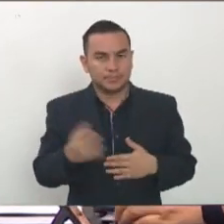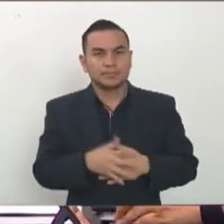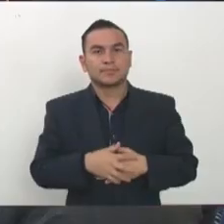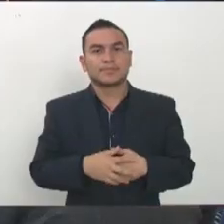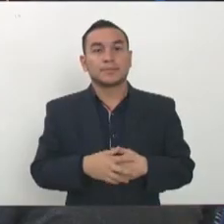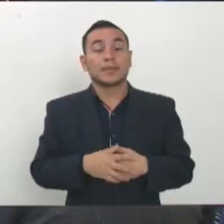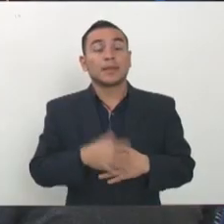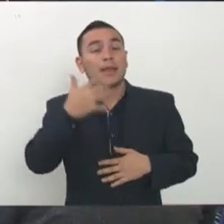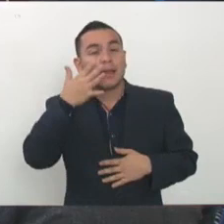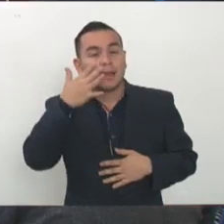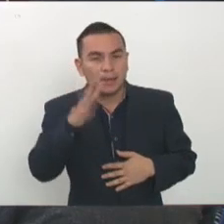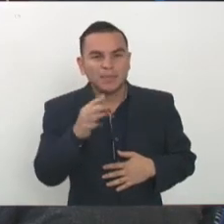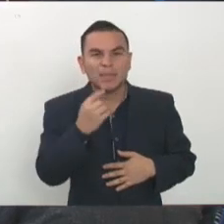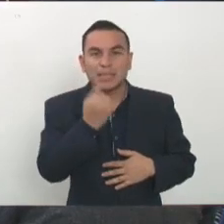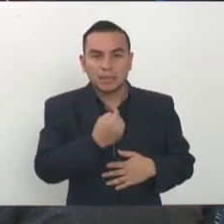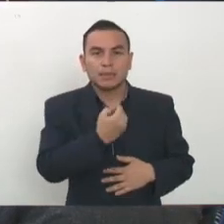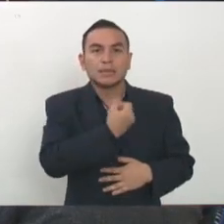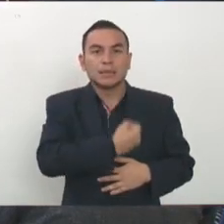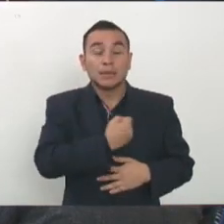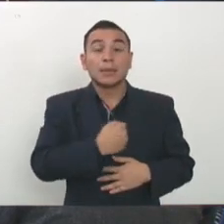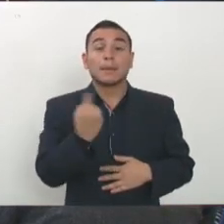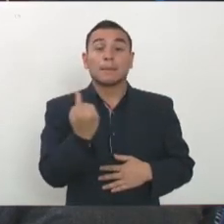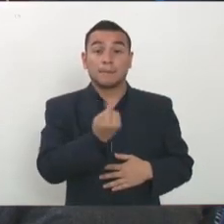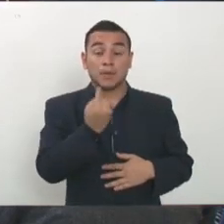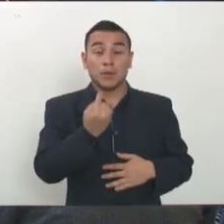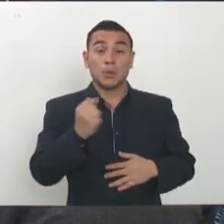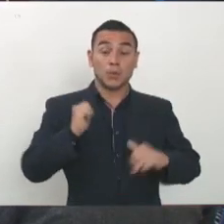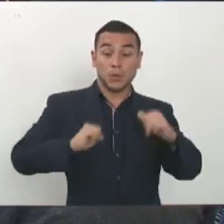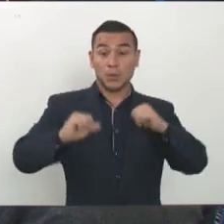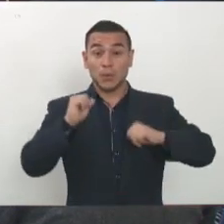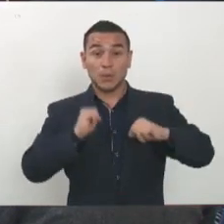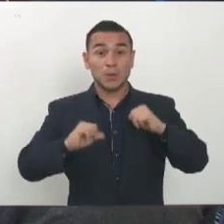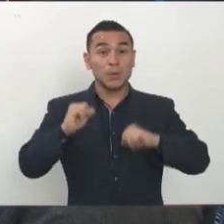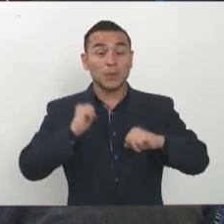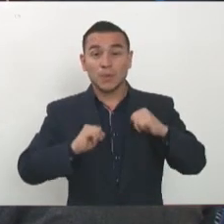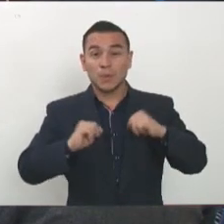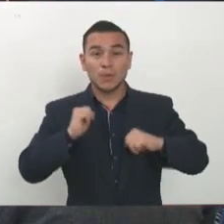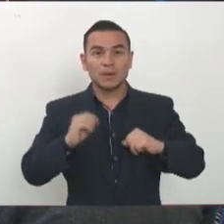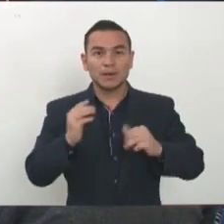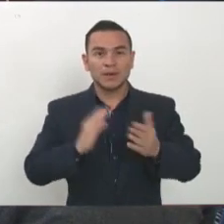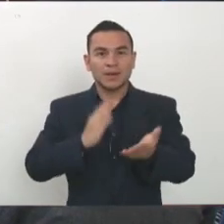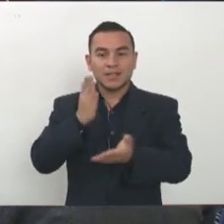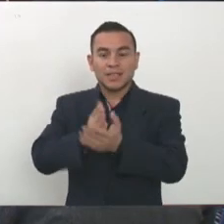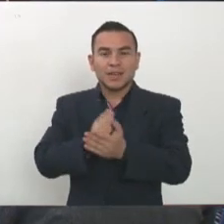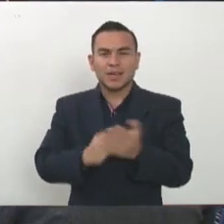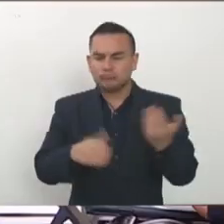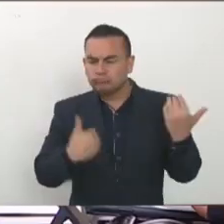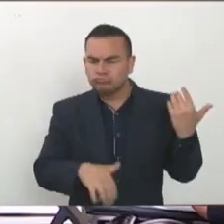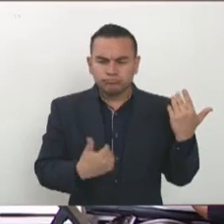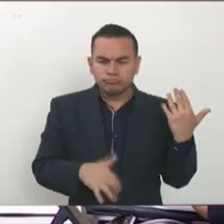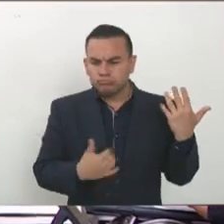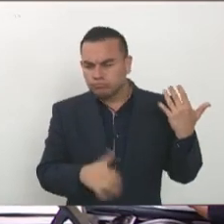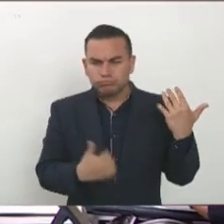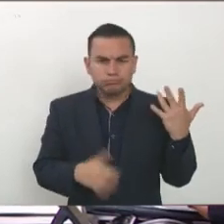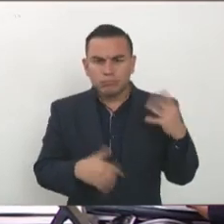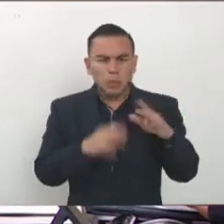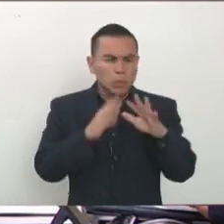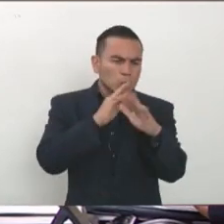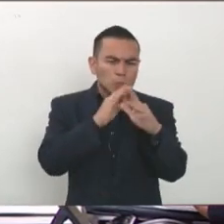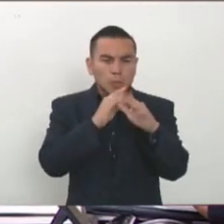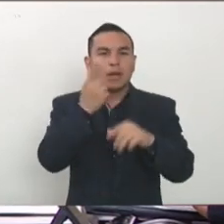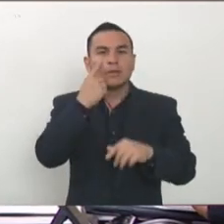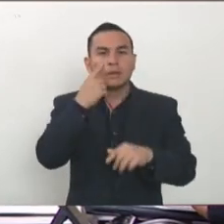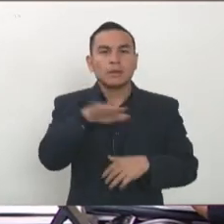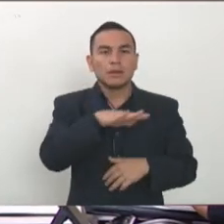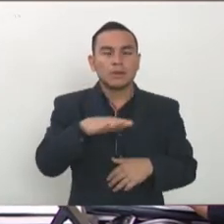pero por ejemplo los artistas que viven de ir a tocar a los restaurantes o a los bares no tienen empleo ahorita